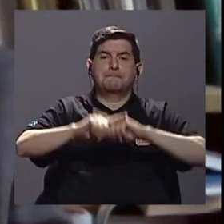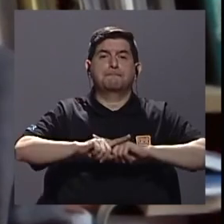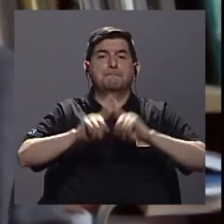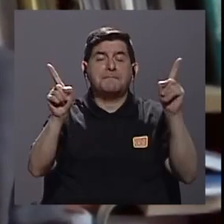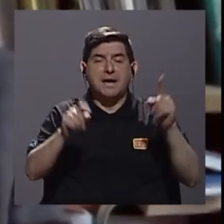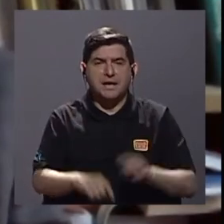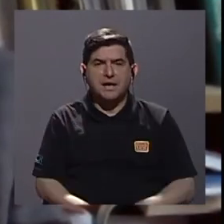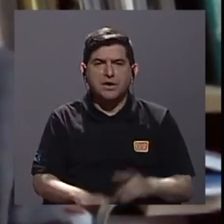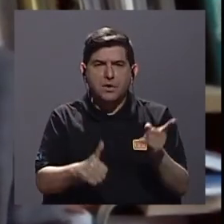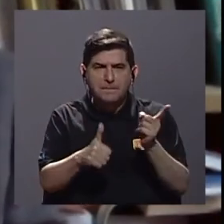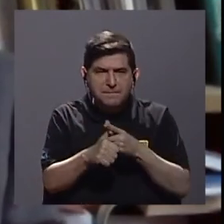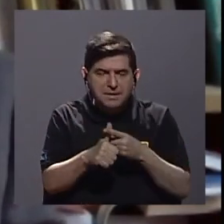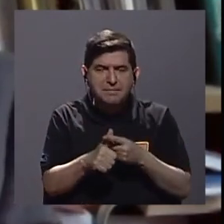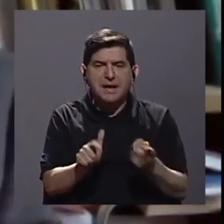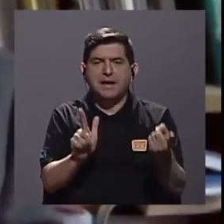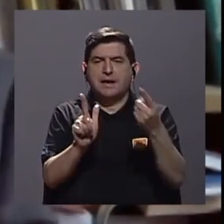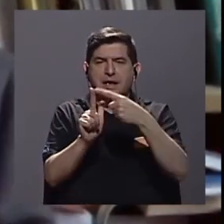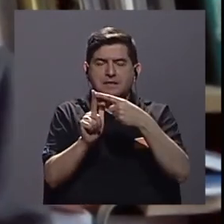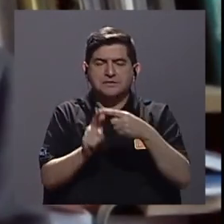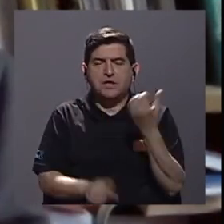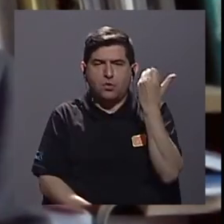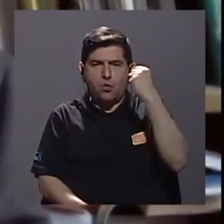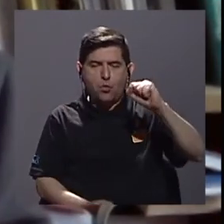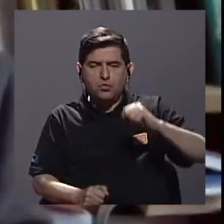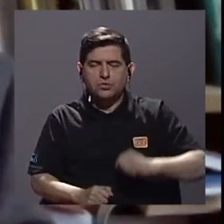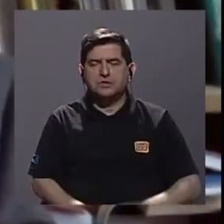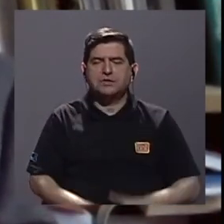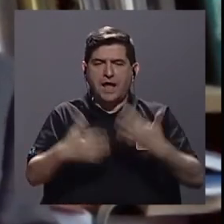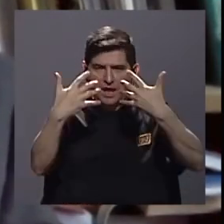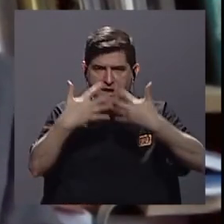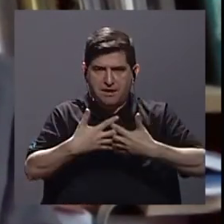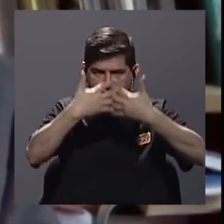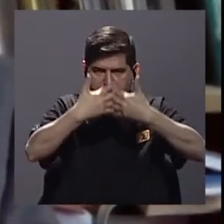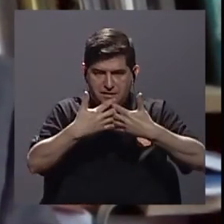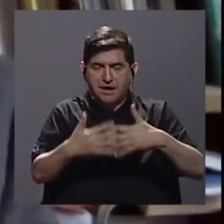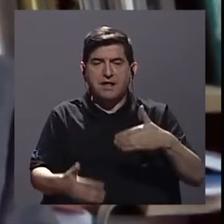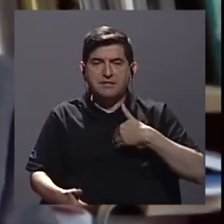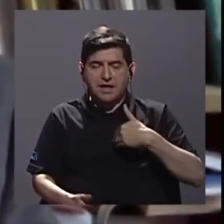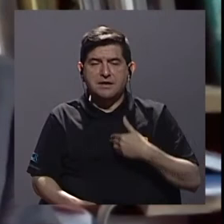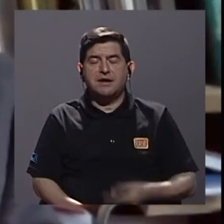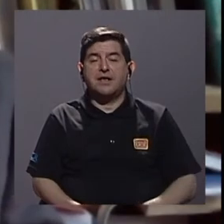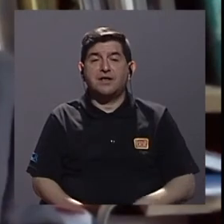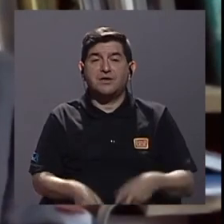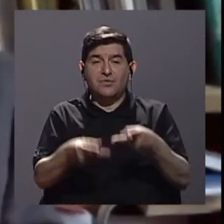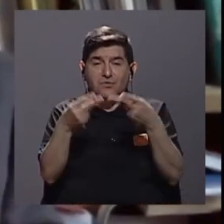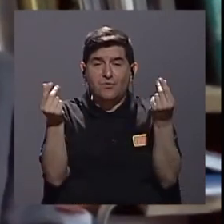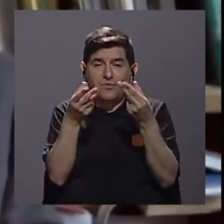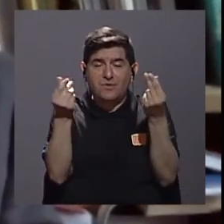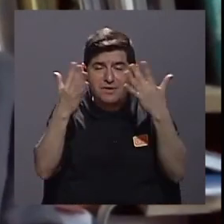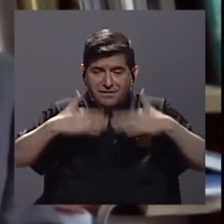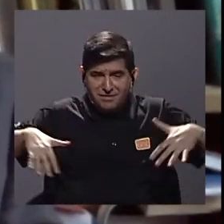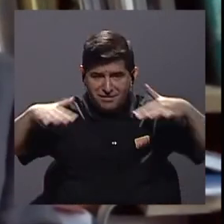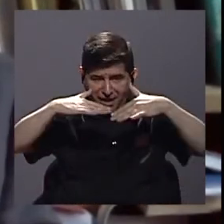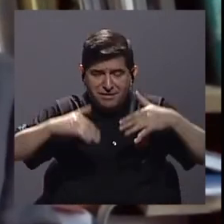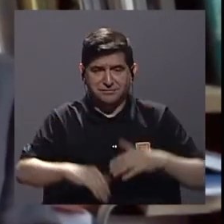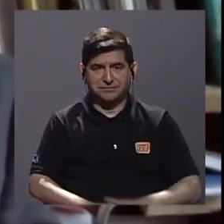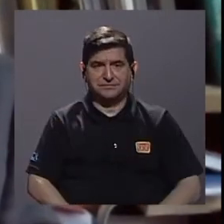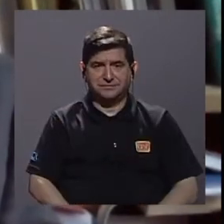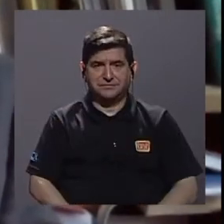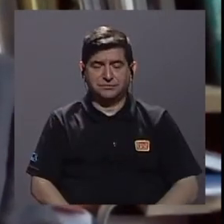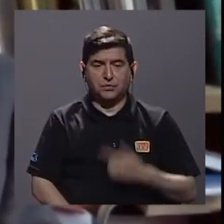por lo menos la primera y segunda revolución industrial tuvieron un costo un costo ambiental porque uno puede